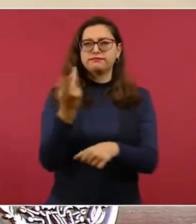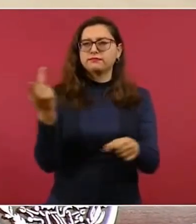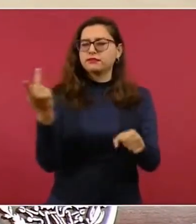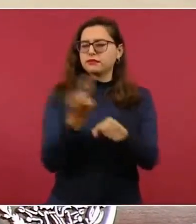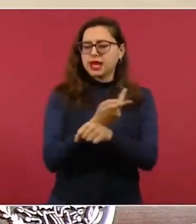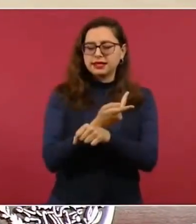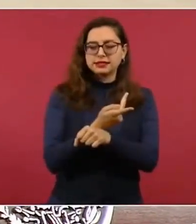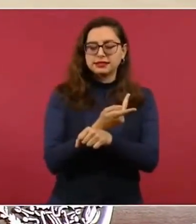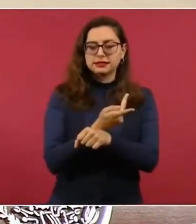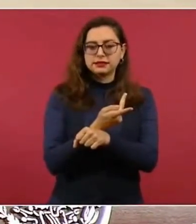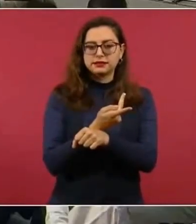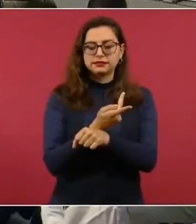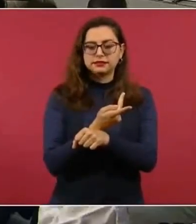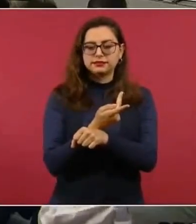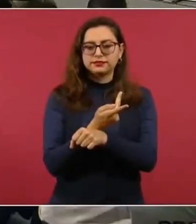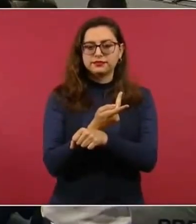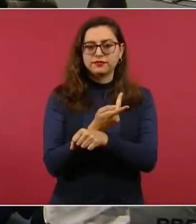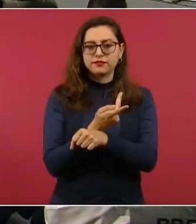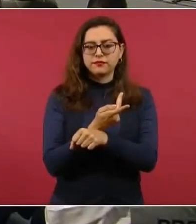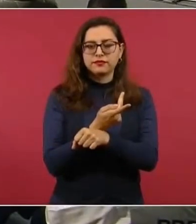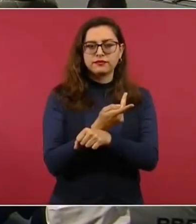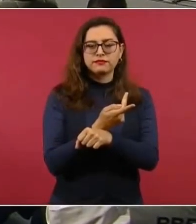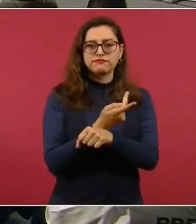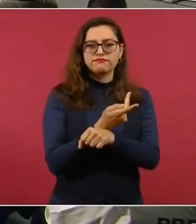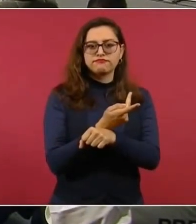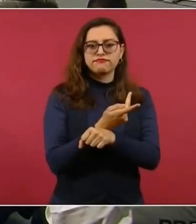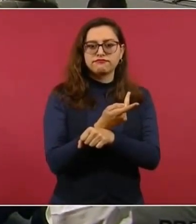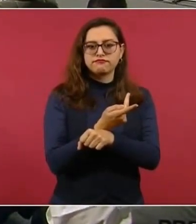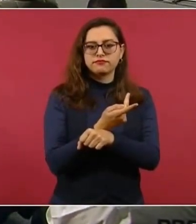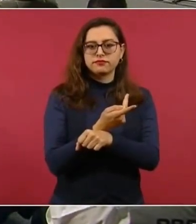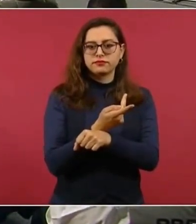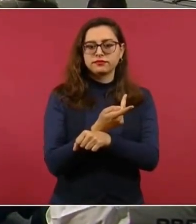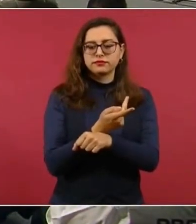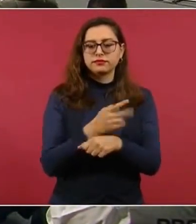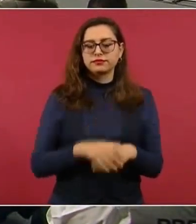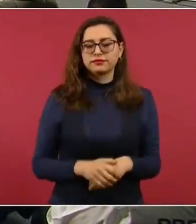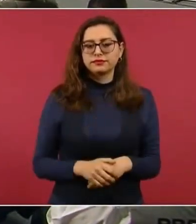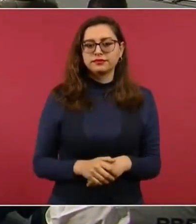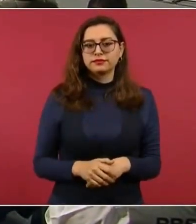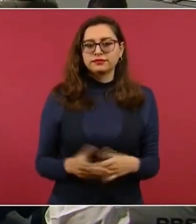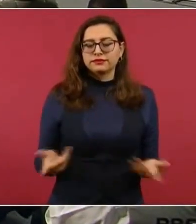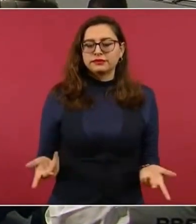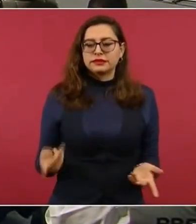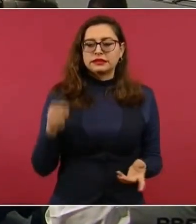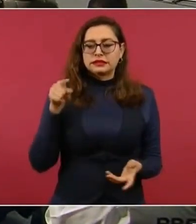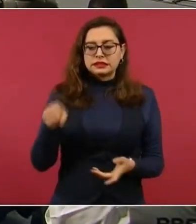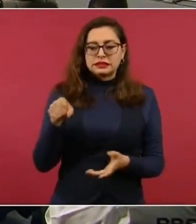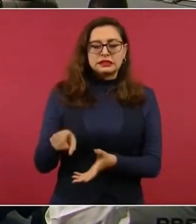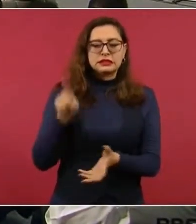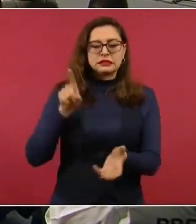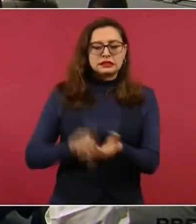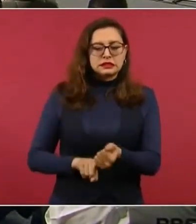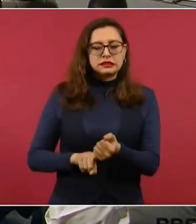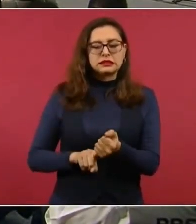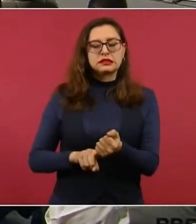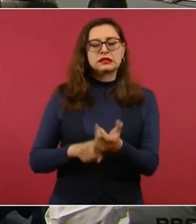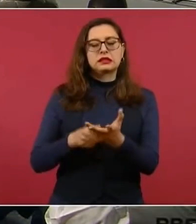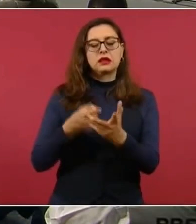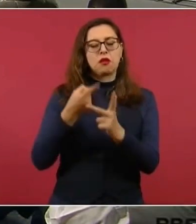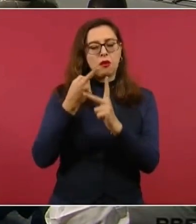reinicio de las antiguas actividades de